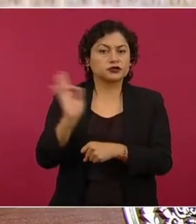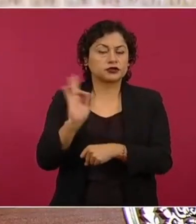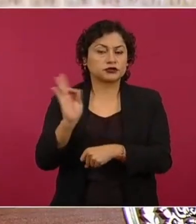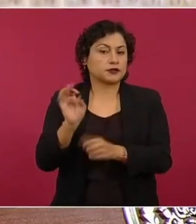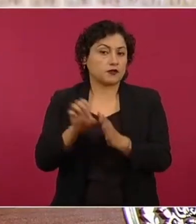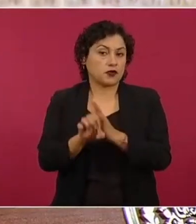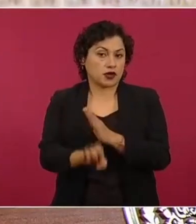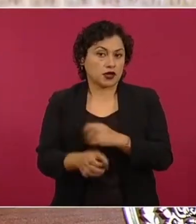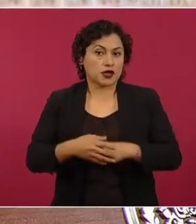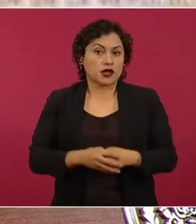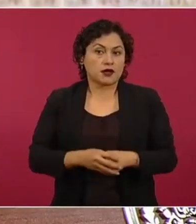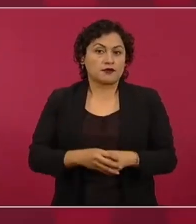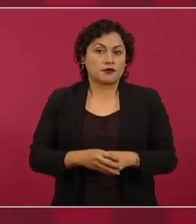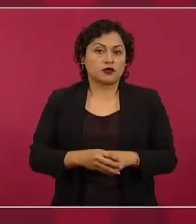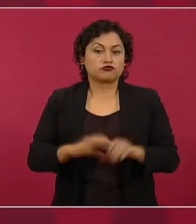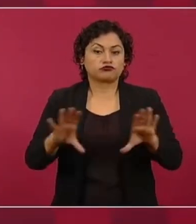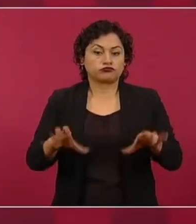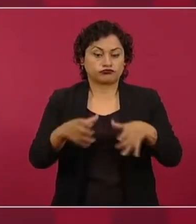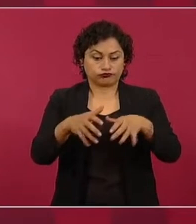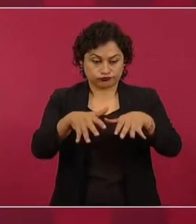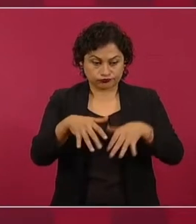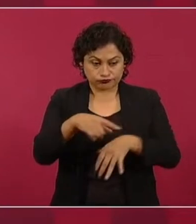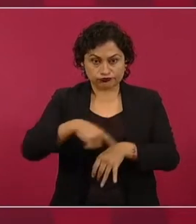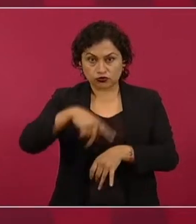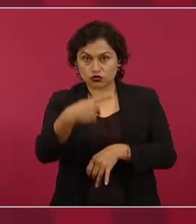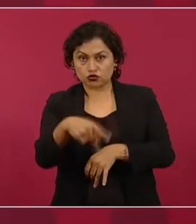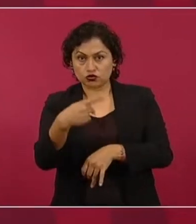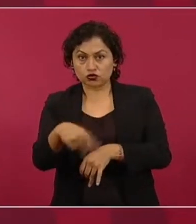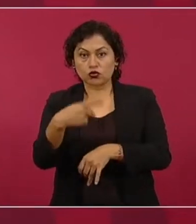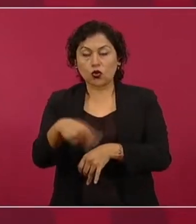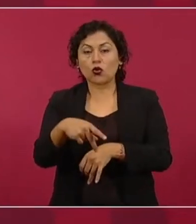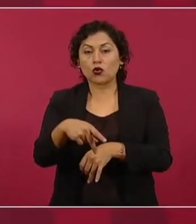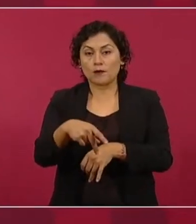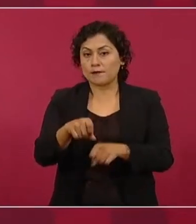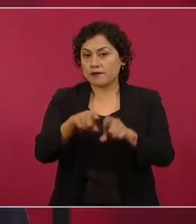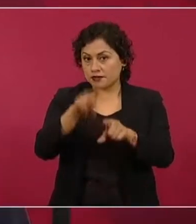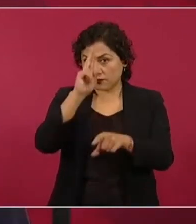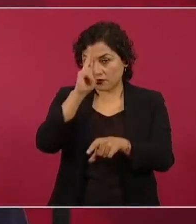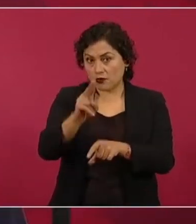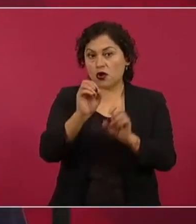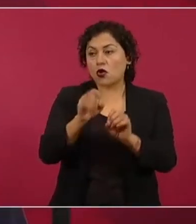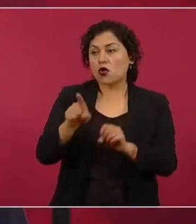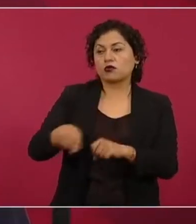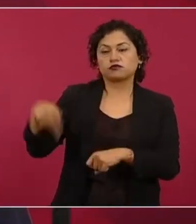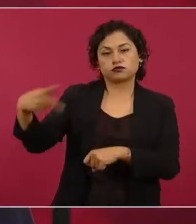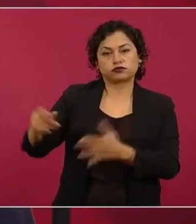del Congreso o es el Tribunal Electoral,